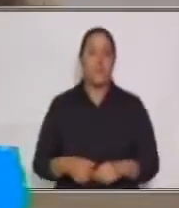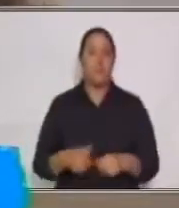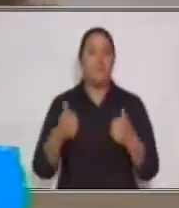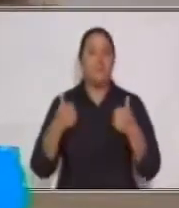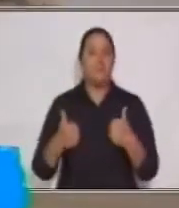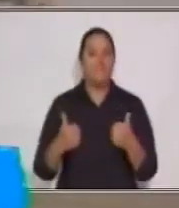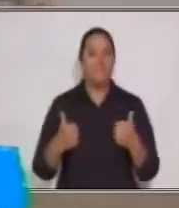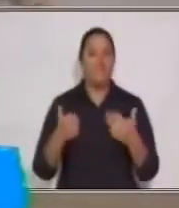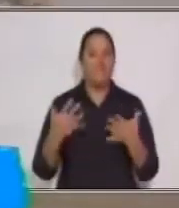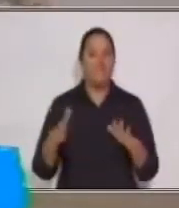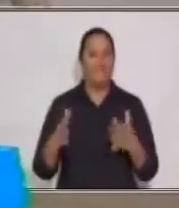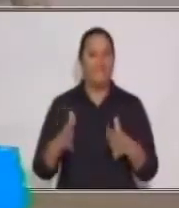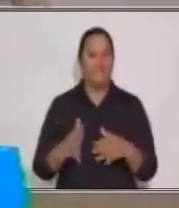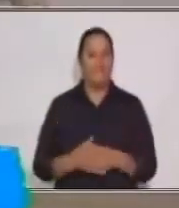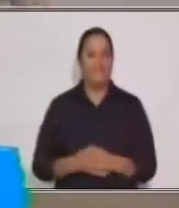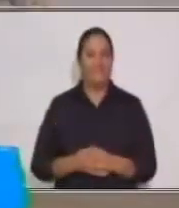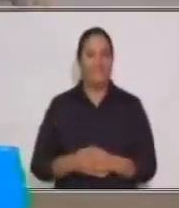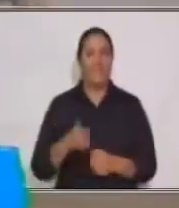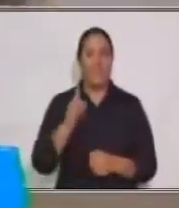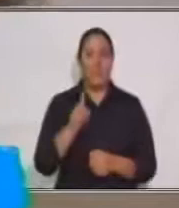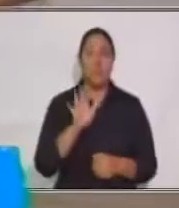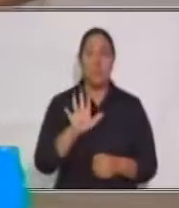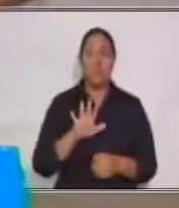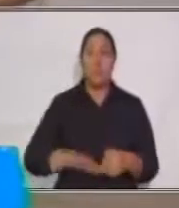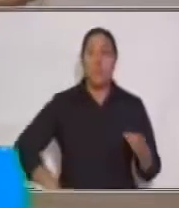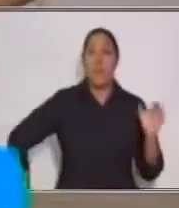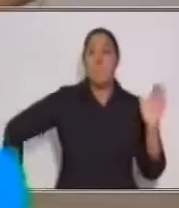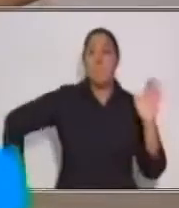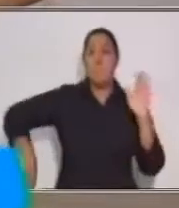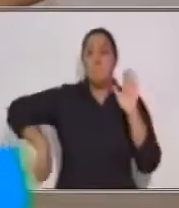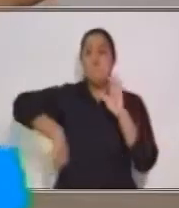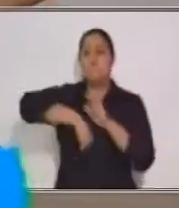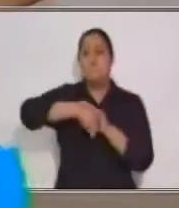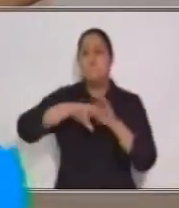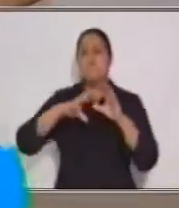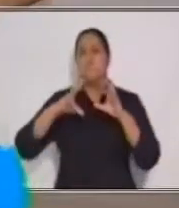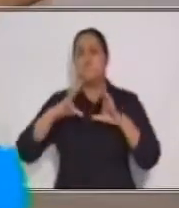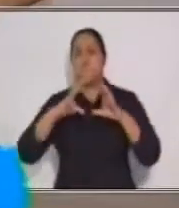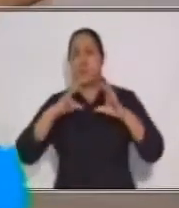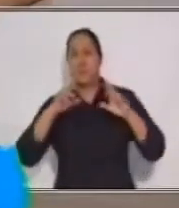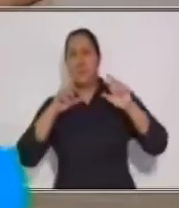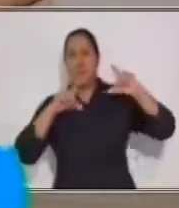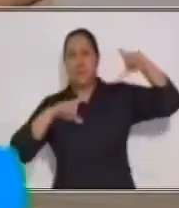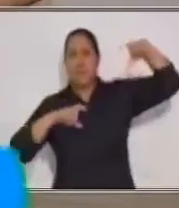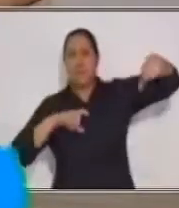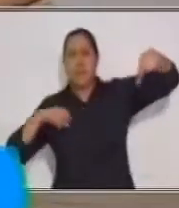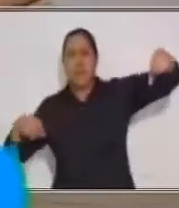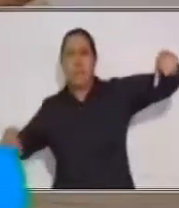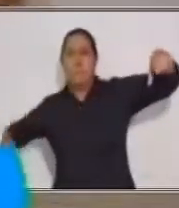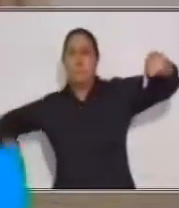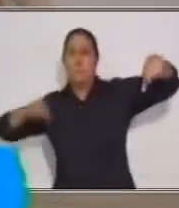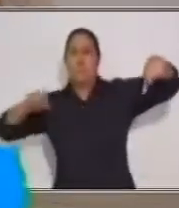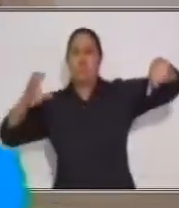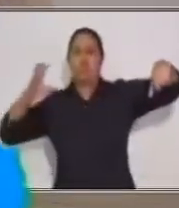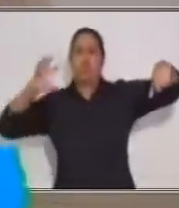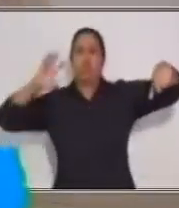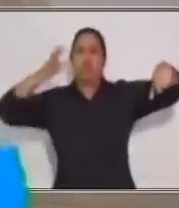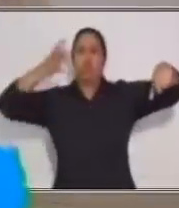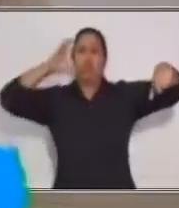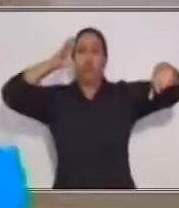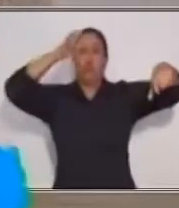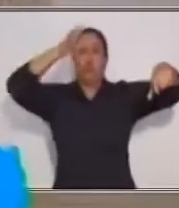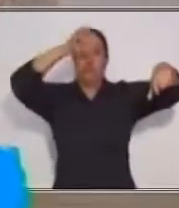Muy bien. Y cuando patea la pelota hacia la portería, esta se va